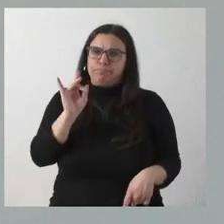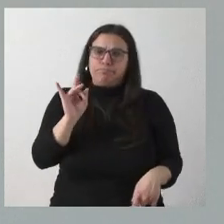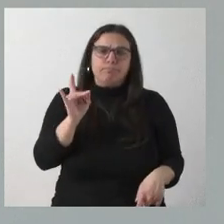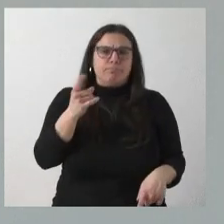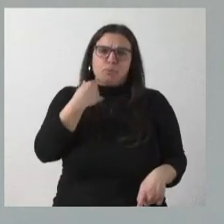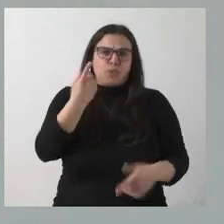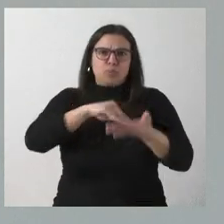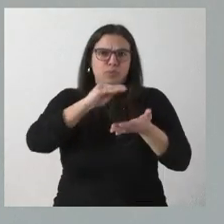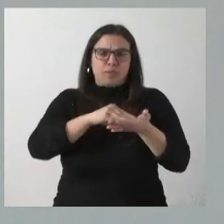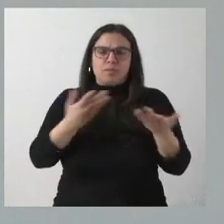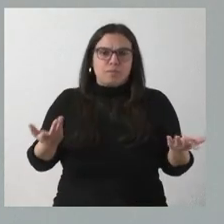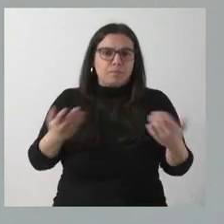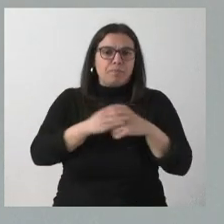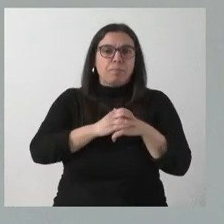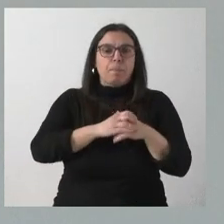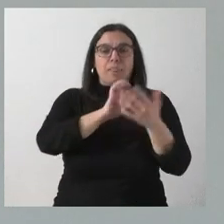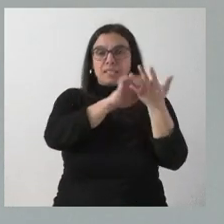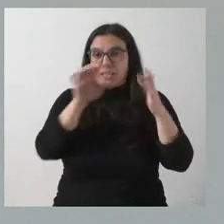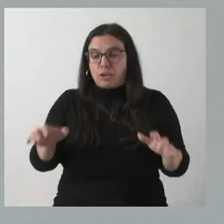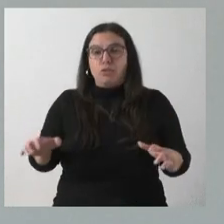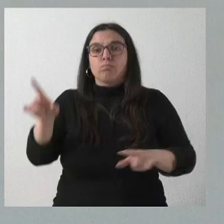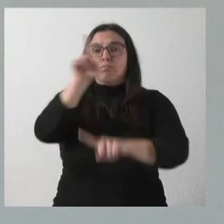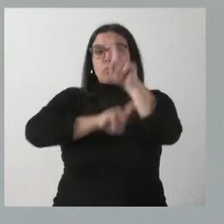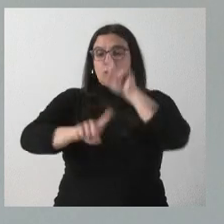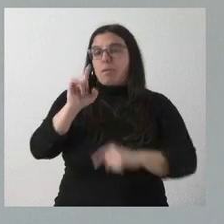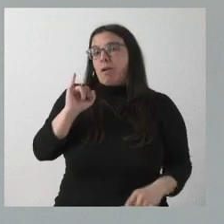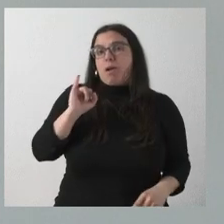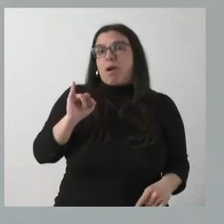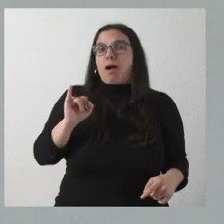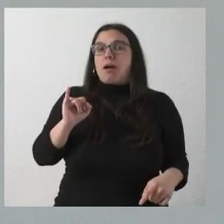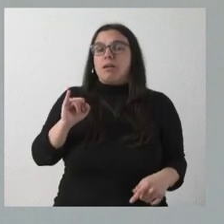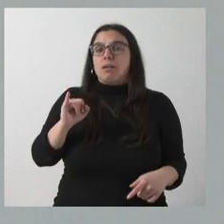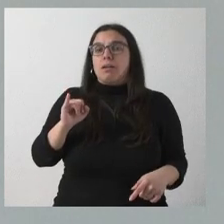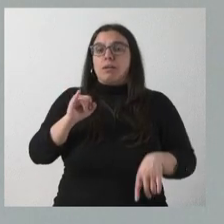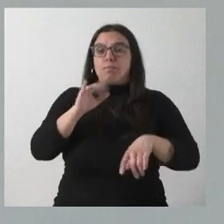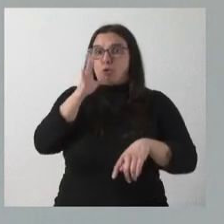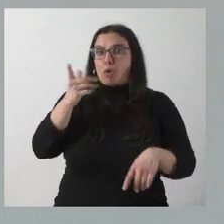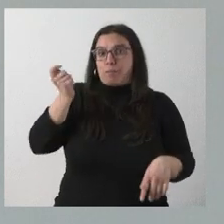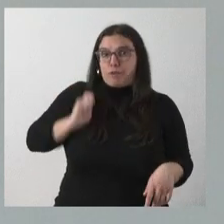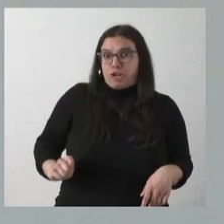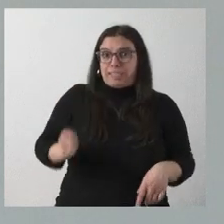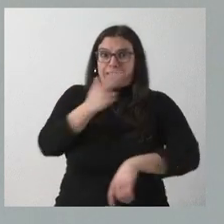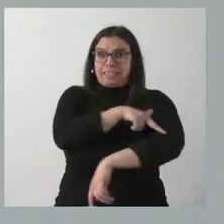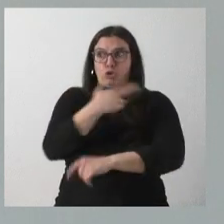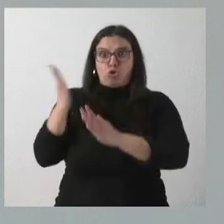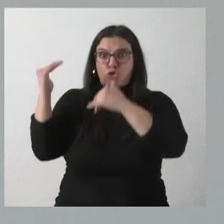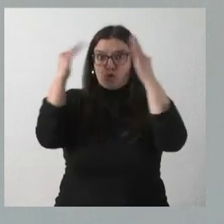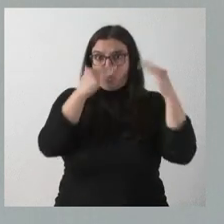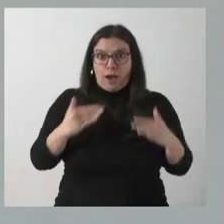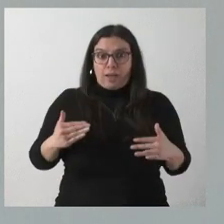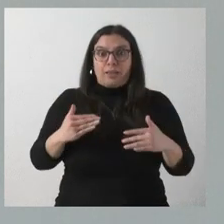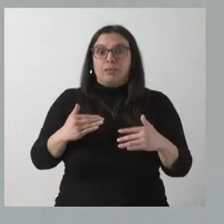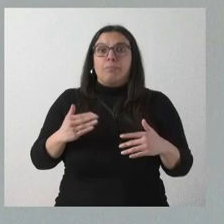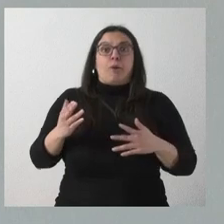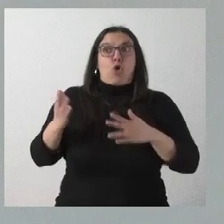de una ocasión. En Castilla y León tenemos problemas de dificultad de disponer de profesionales sanitarios porque no los hay tampoco en el